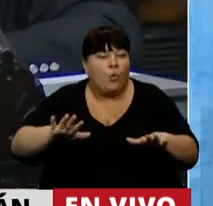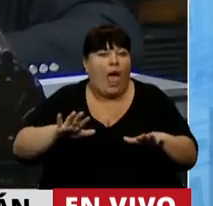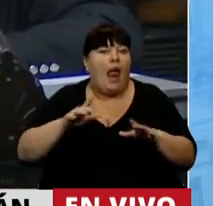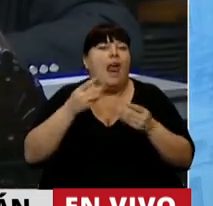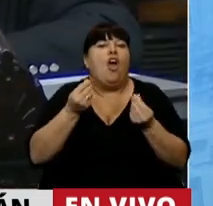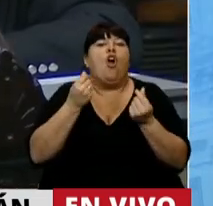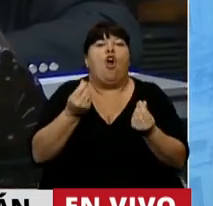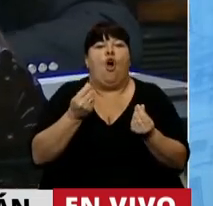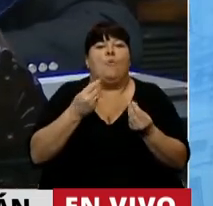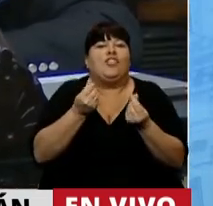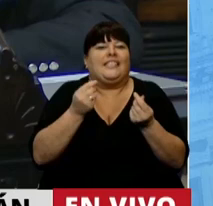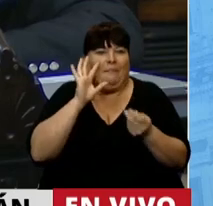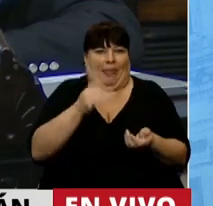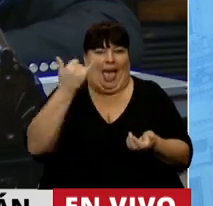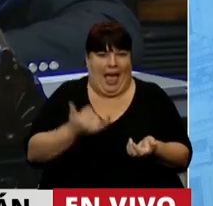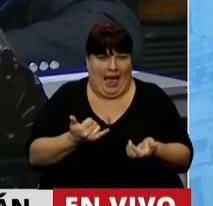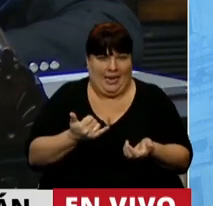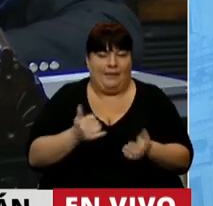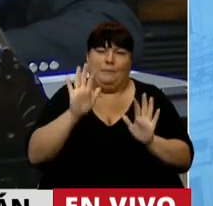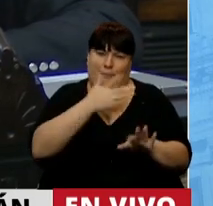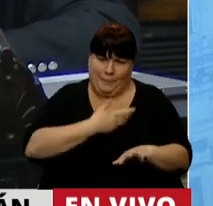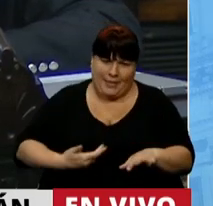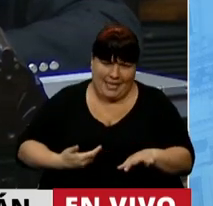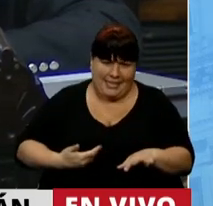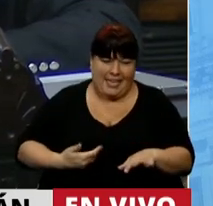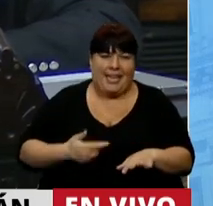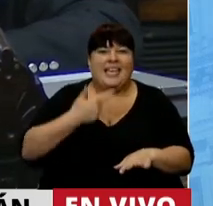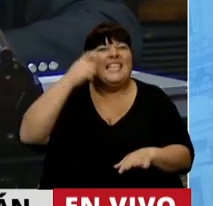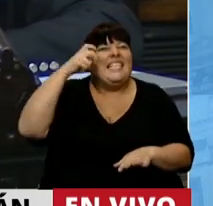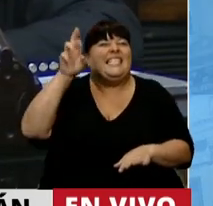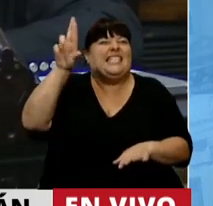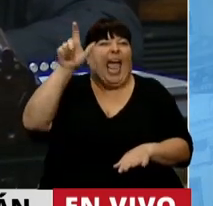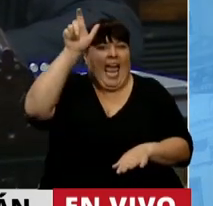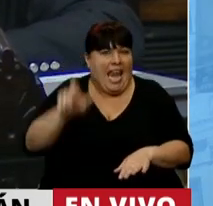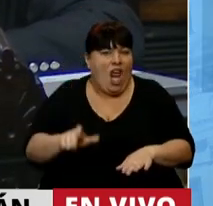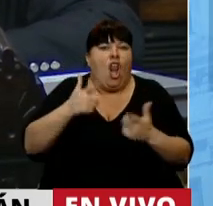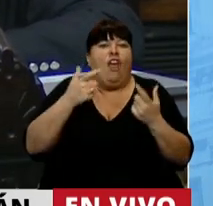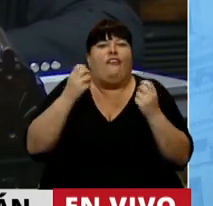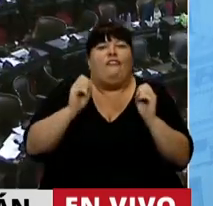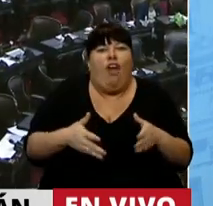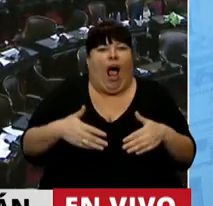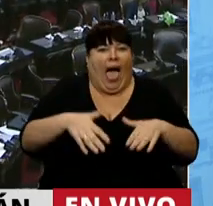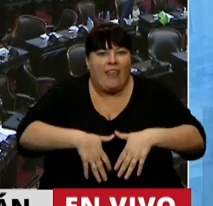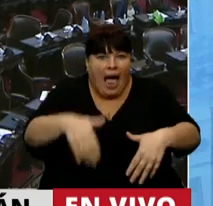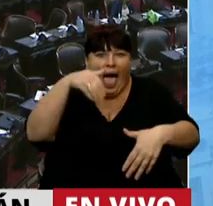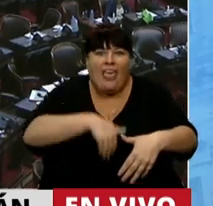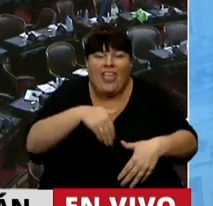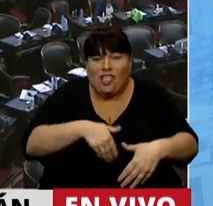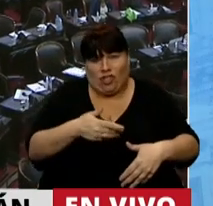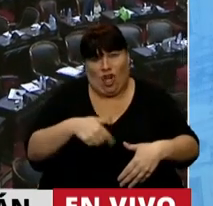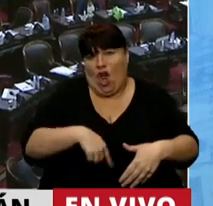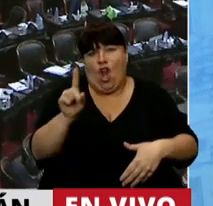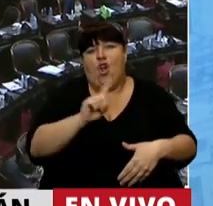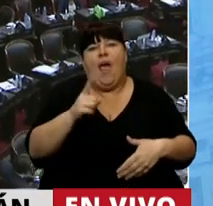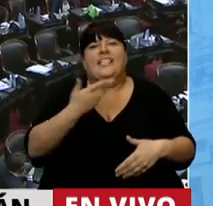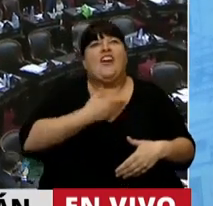se percibe a través de los sentidos. Señor Presidente, el ser, el ser indefenso, que está dentro del vientre de una madre, no